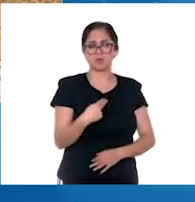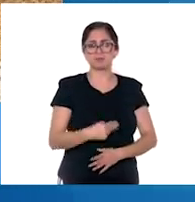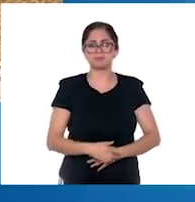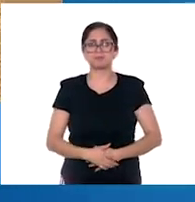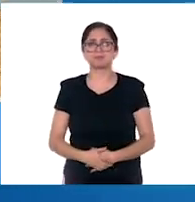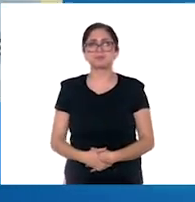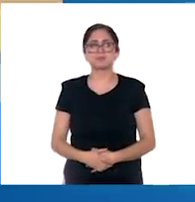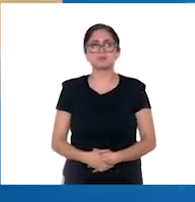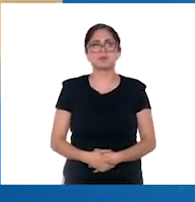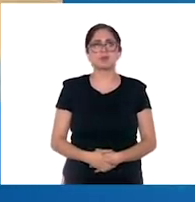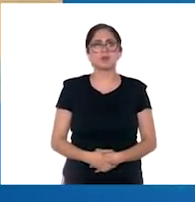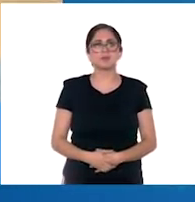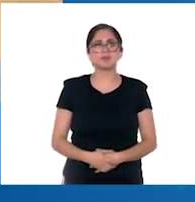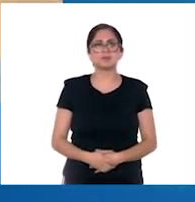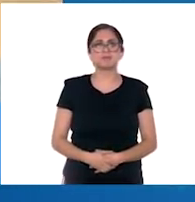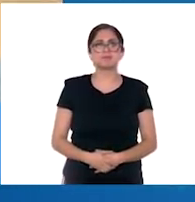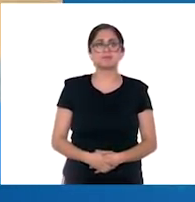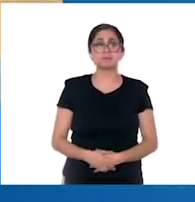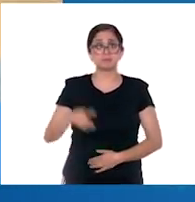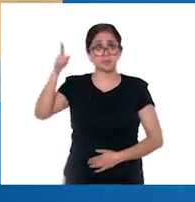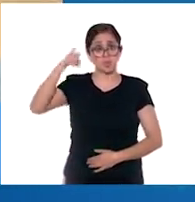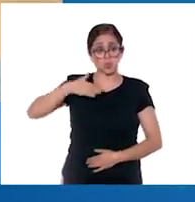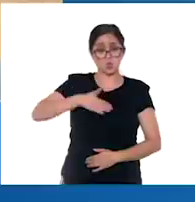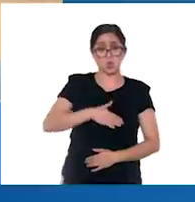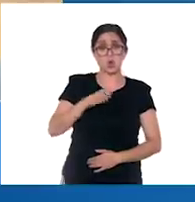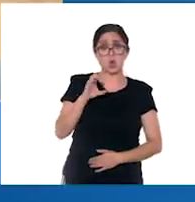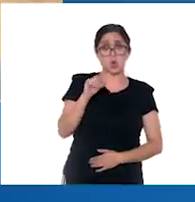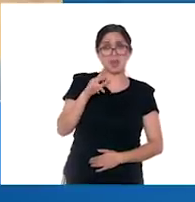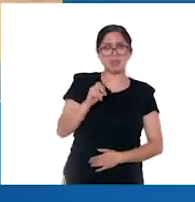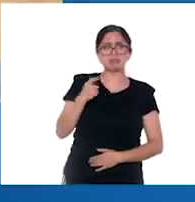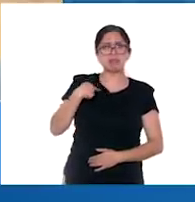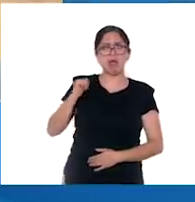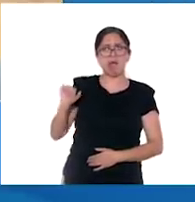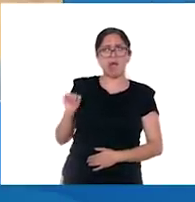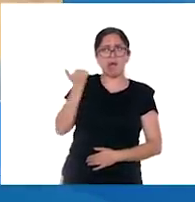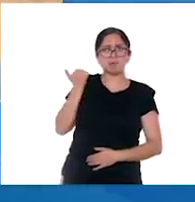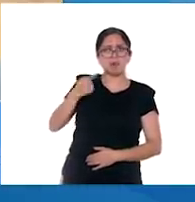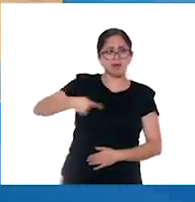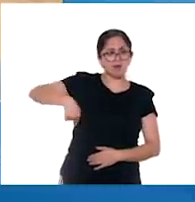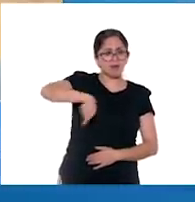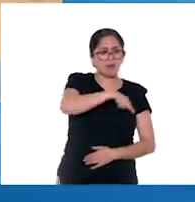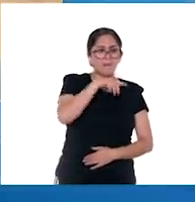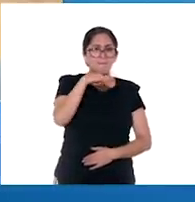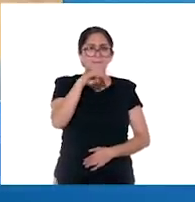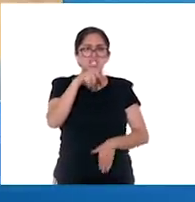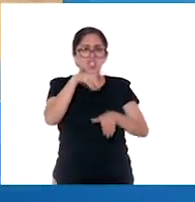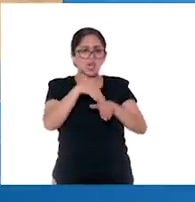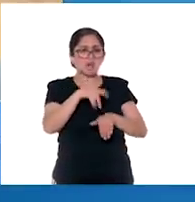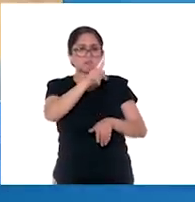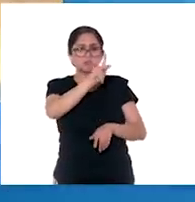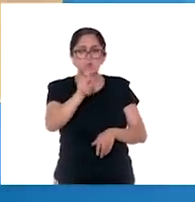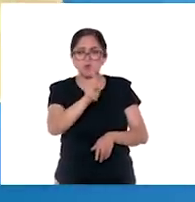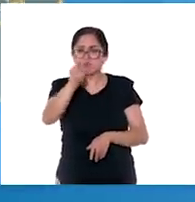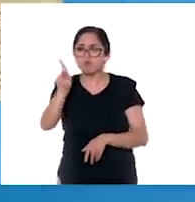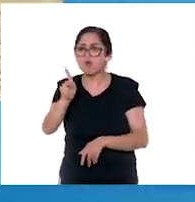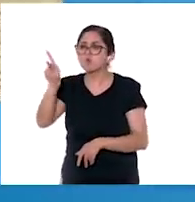Las encomiendas Cortés aprovechó la estructura que ya existía por la dominación mexica para someter a cada pueblo y señorío del imperio. Por